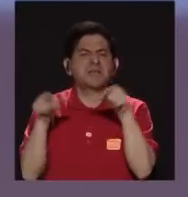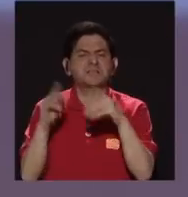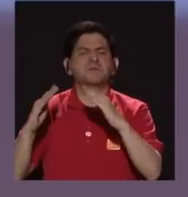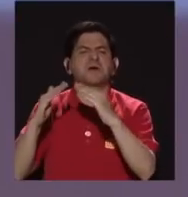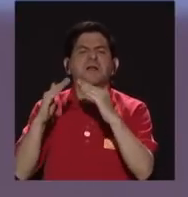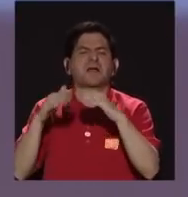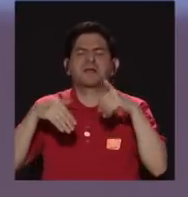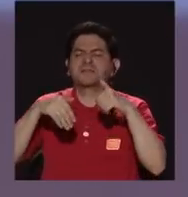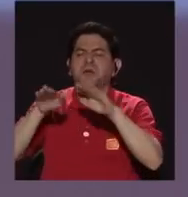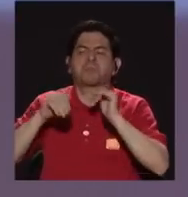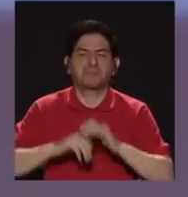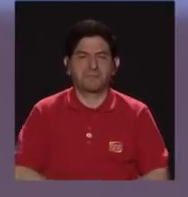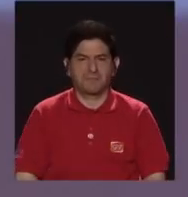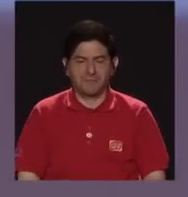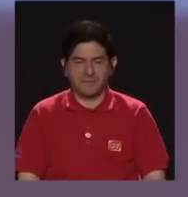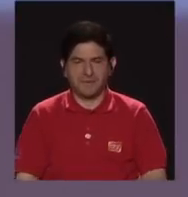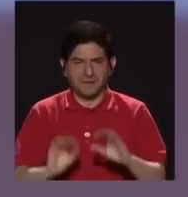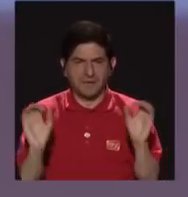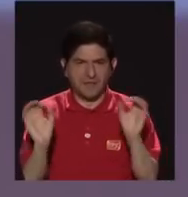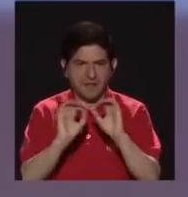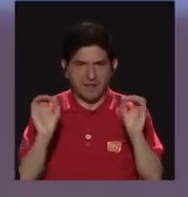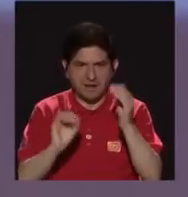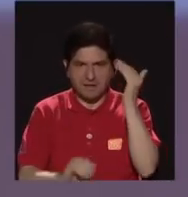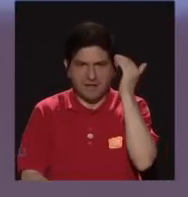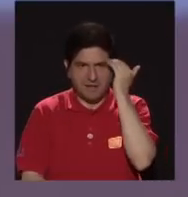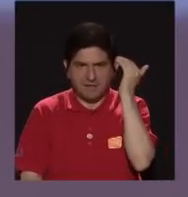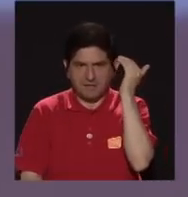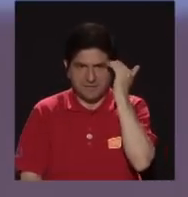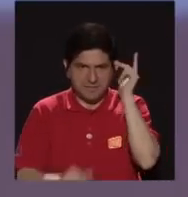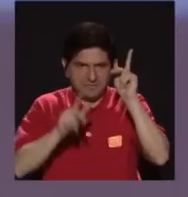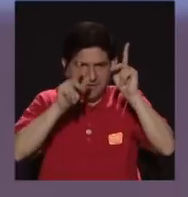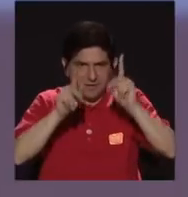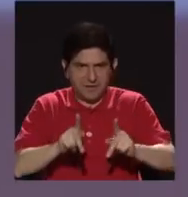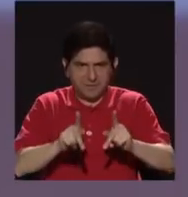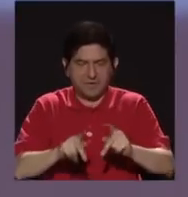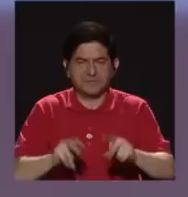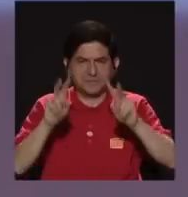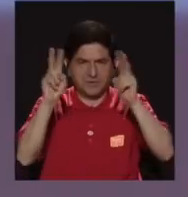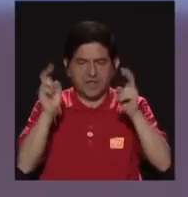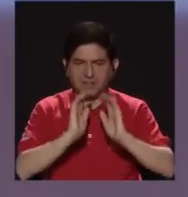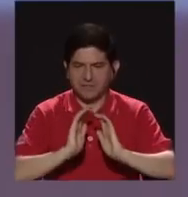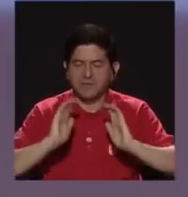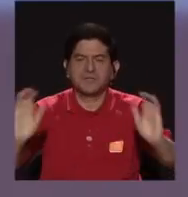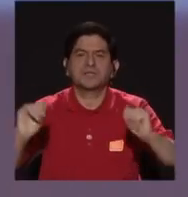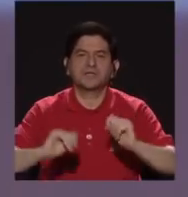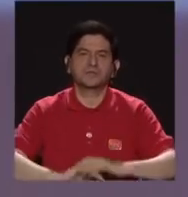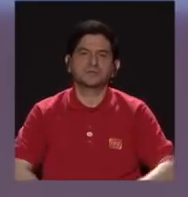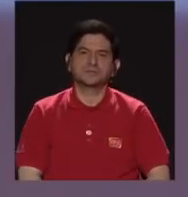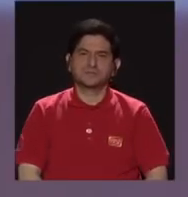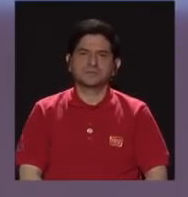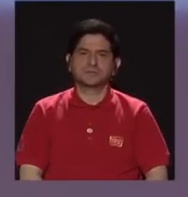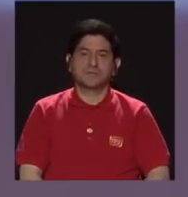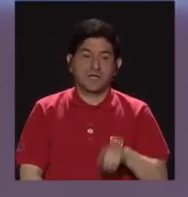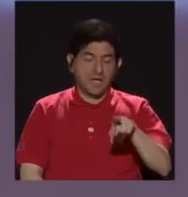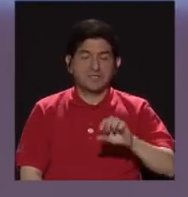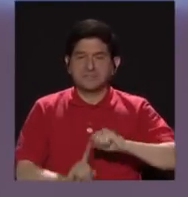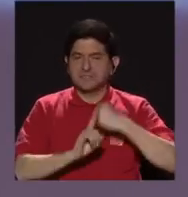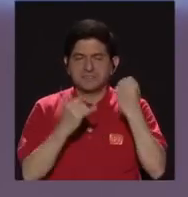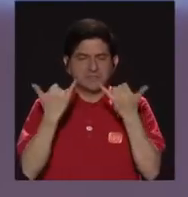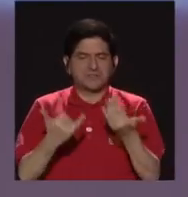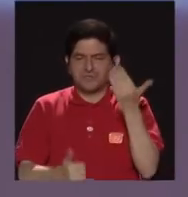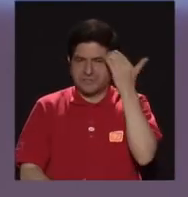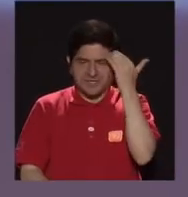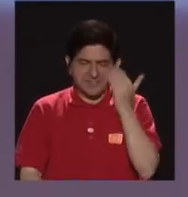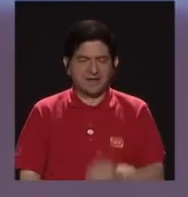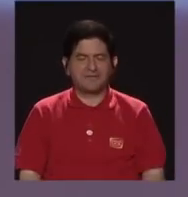albergue, ¿verdad? Sin tener absolutamente ningún conocimiento en materia de niñez. Entonces, esto era una bomba de tiempo. ¿Iba a